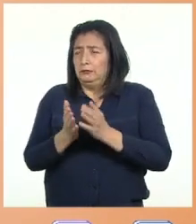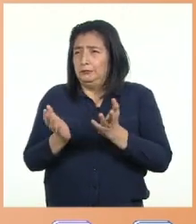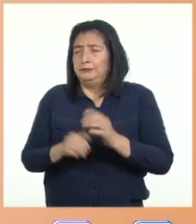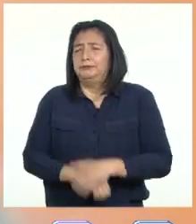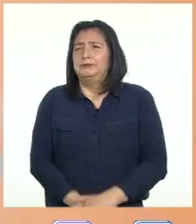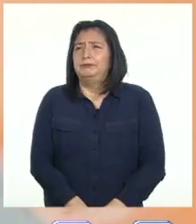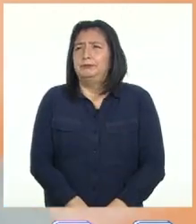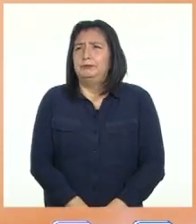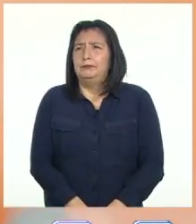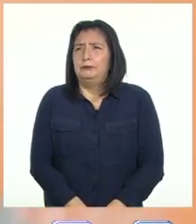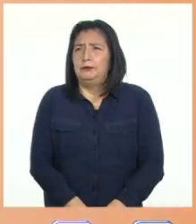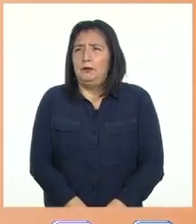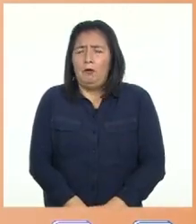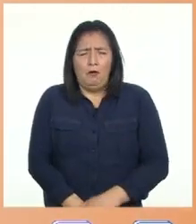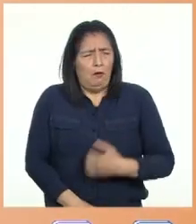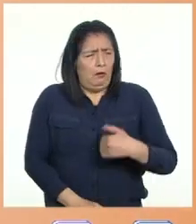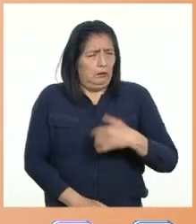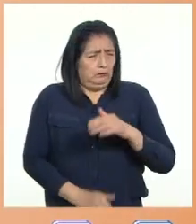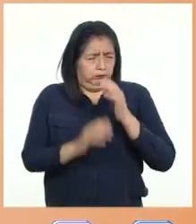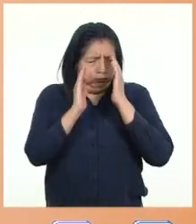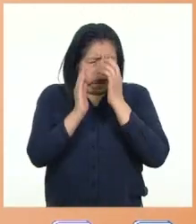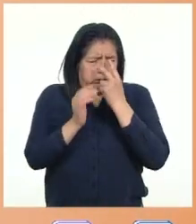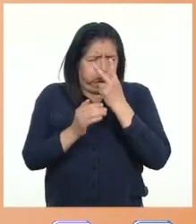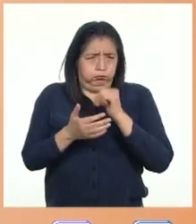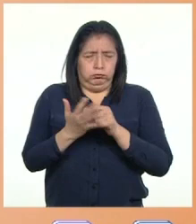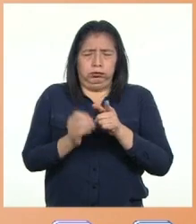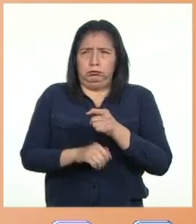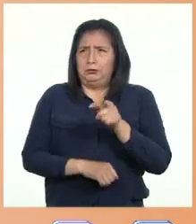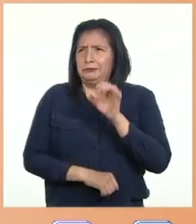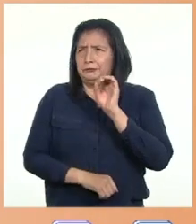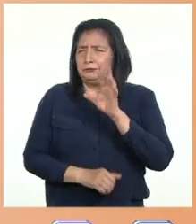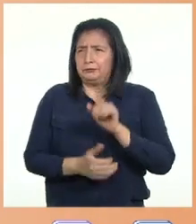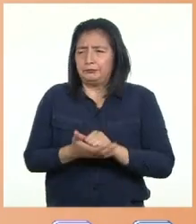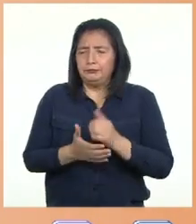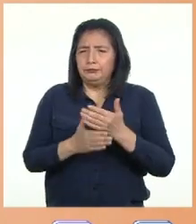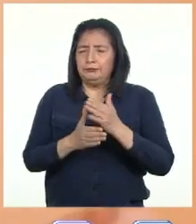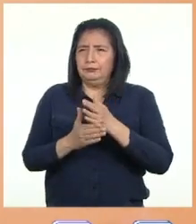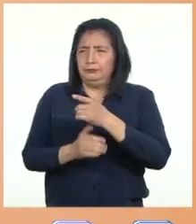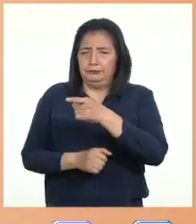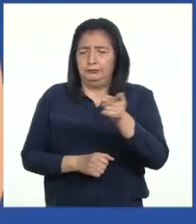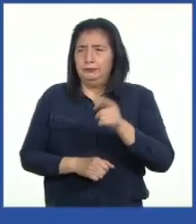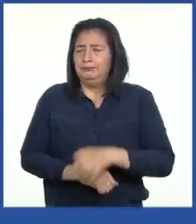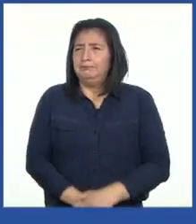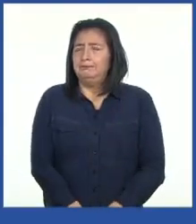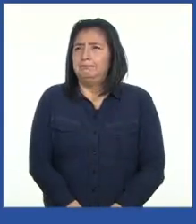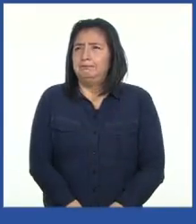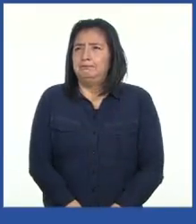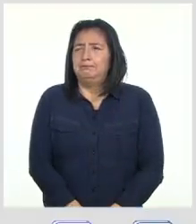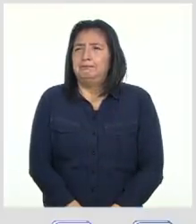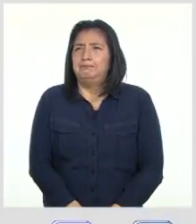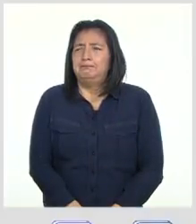periódico serio Nos llamó mucho la atención Por eso quiero compartirlo con todos ustedes